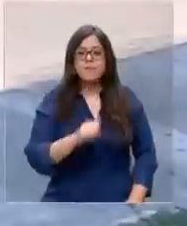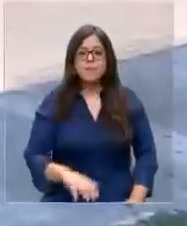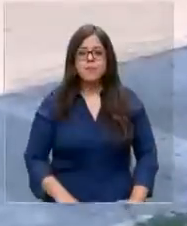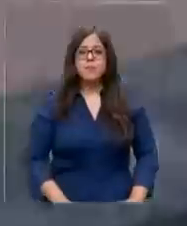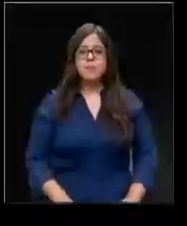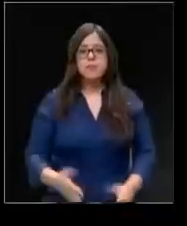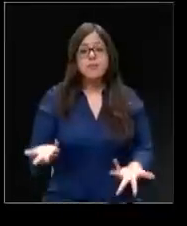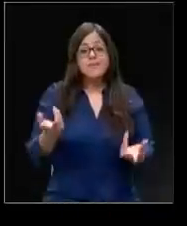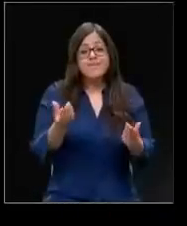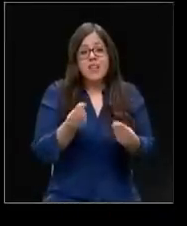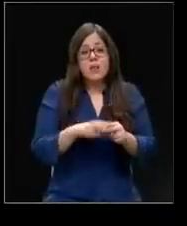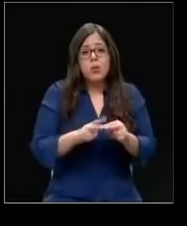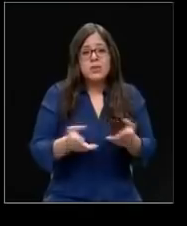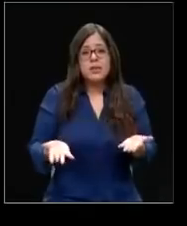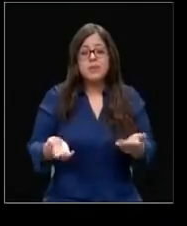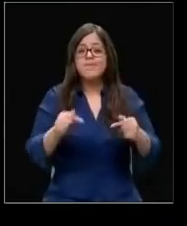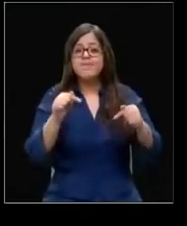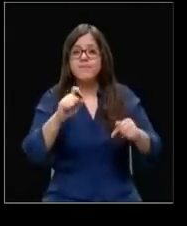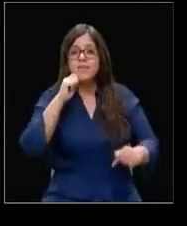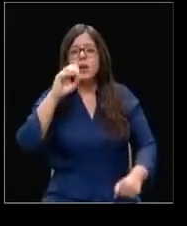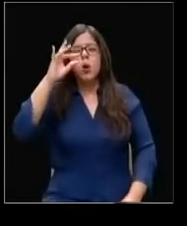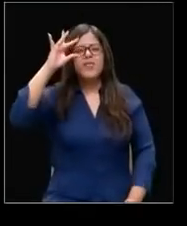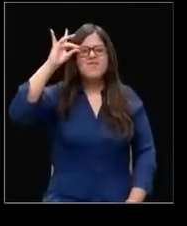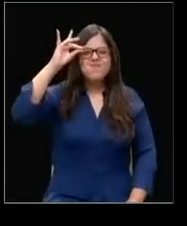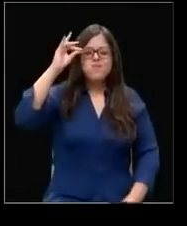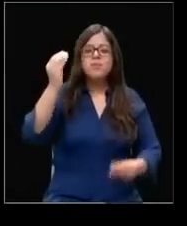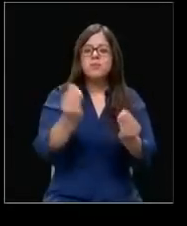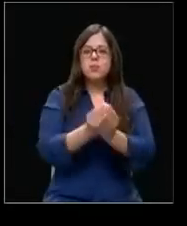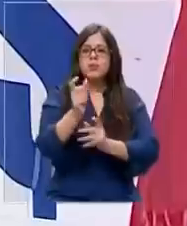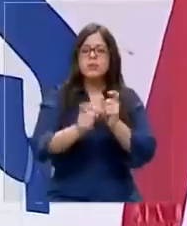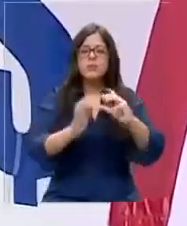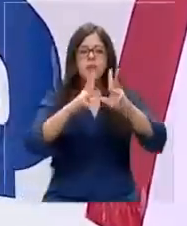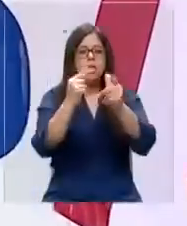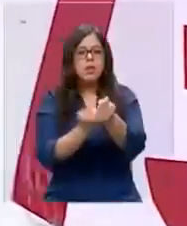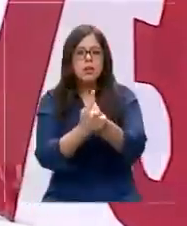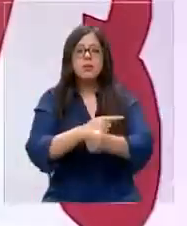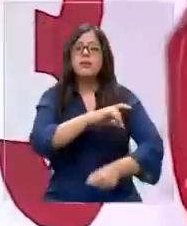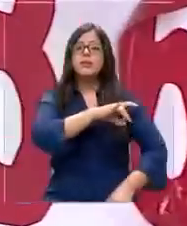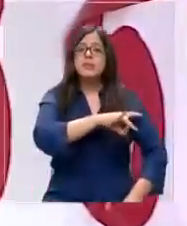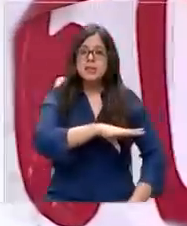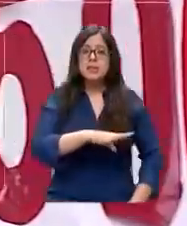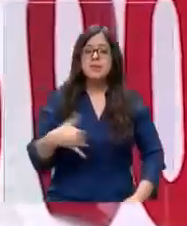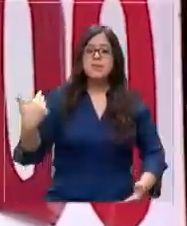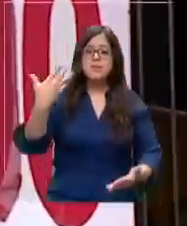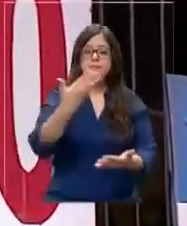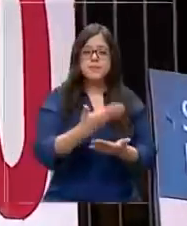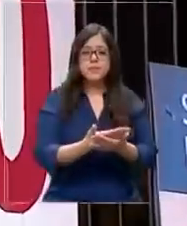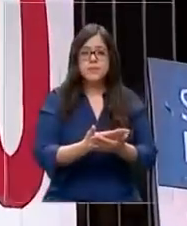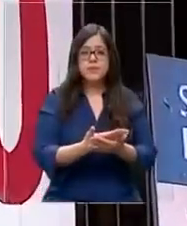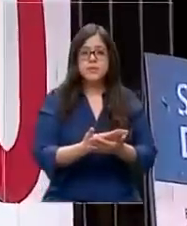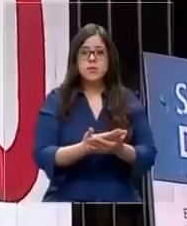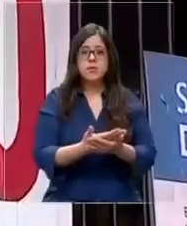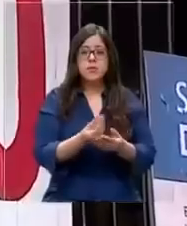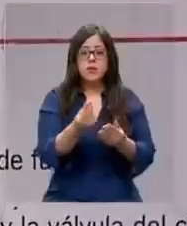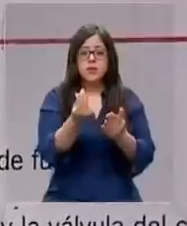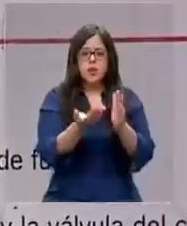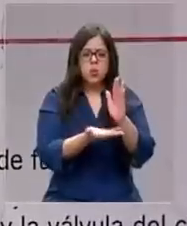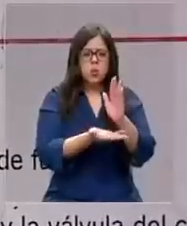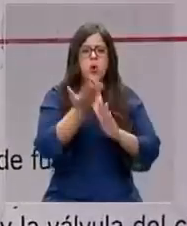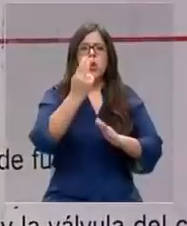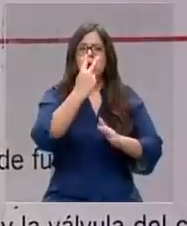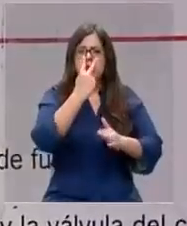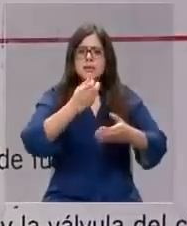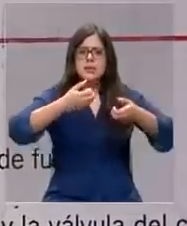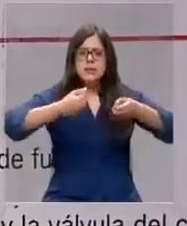¿y qué le vamos a hacer? Sin duda ha sido un dolor de cabeza para miles de familias en nuestro país en el último tiempo. Elevados precios del